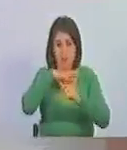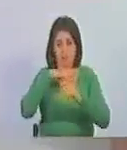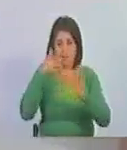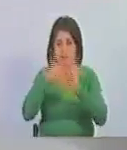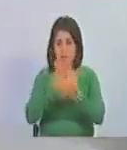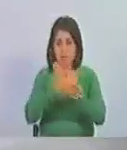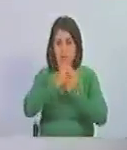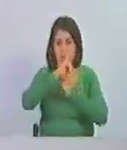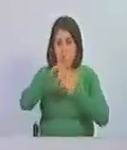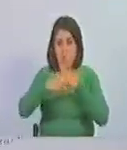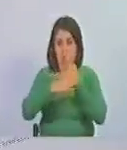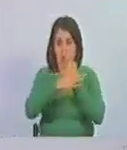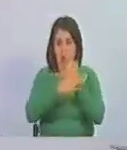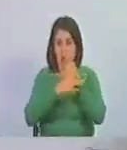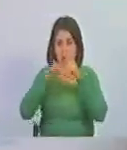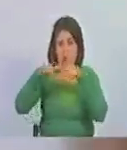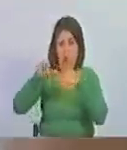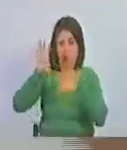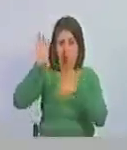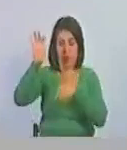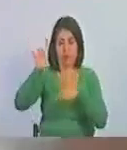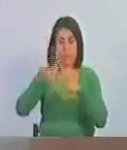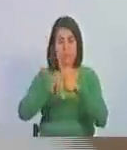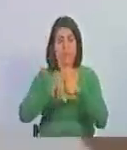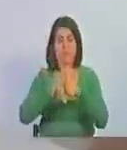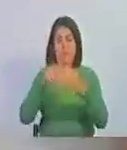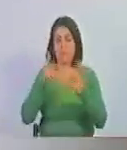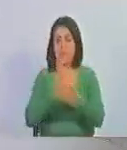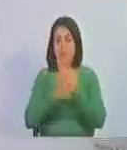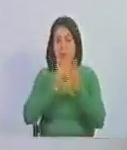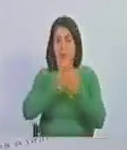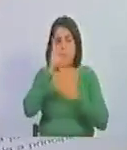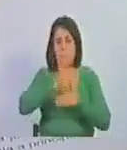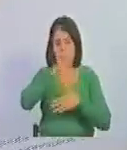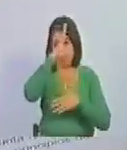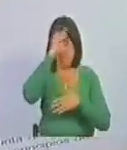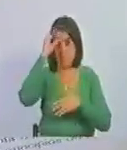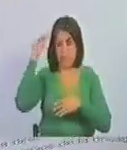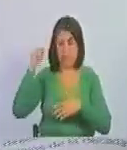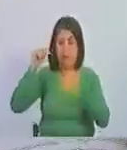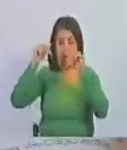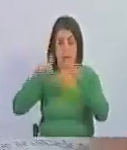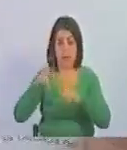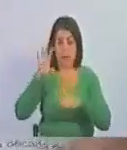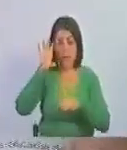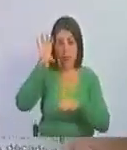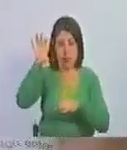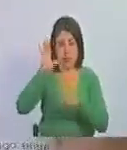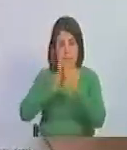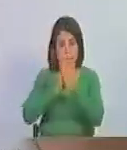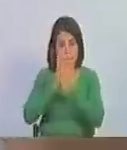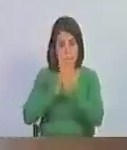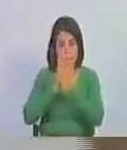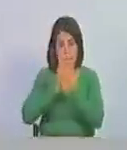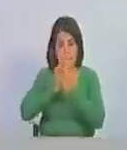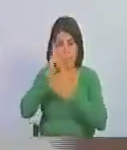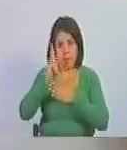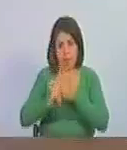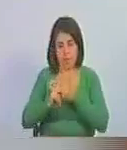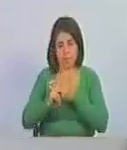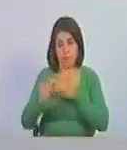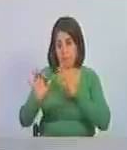significó Juan Guaidó para este país de lo que significó el plan de Donald Trump para este país de lo que significó la